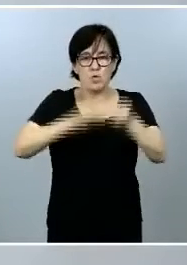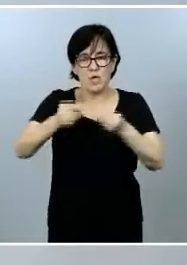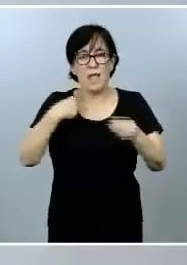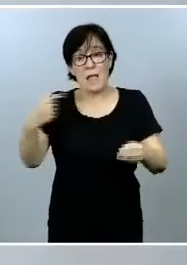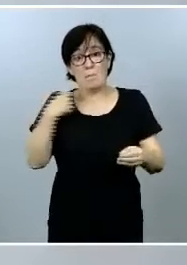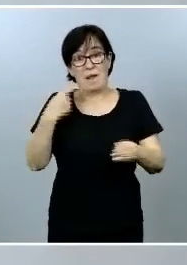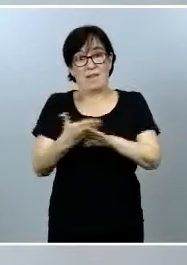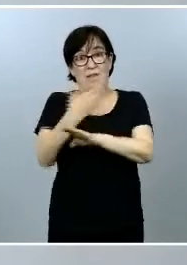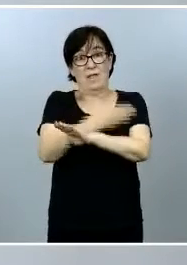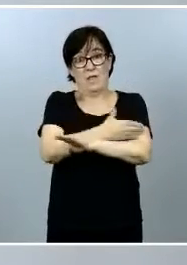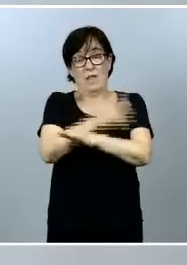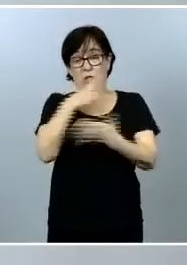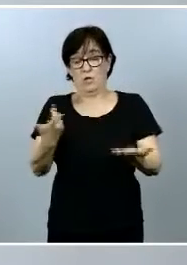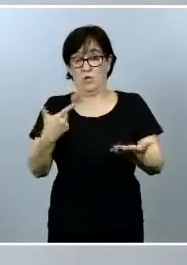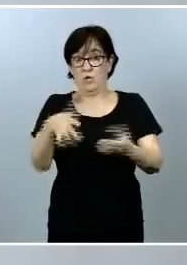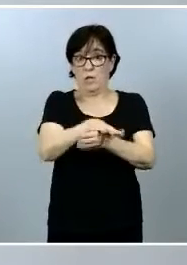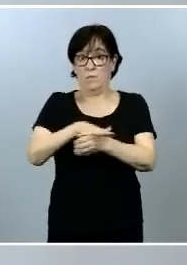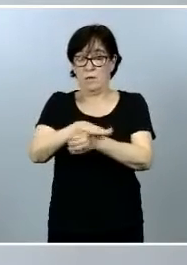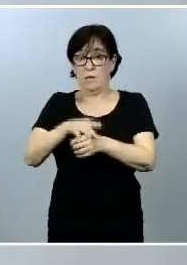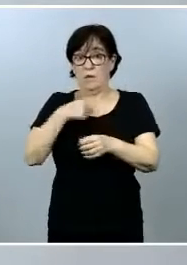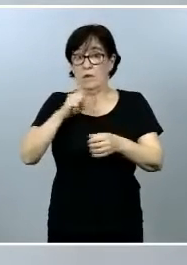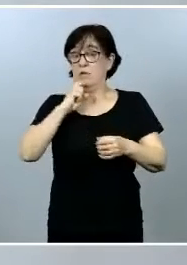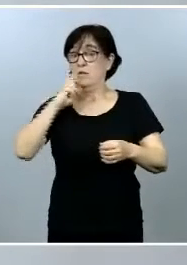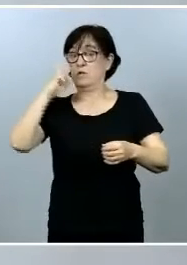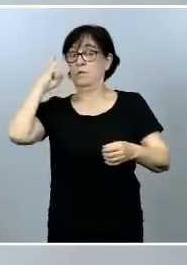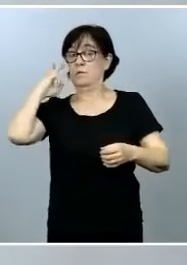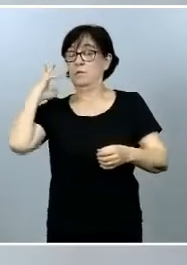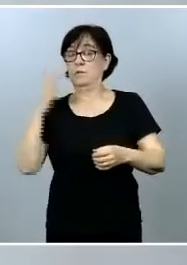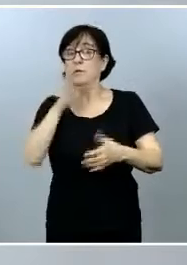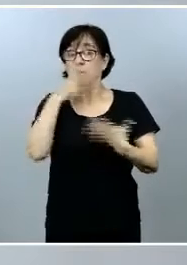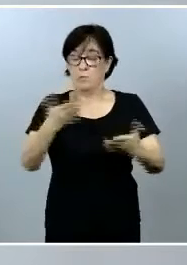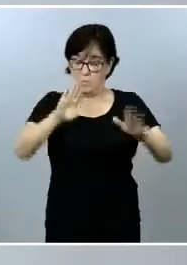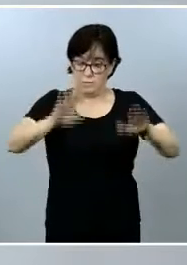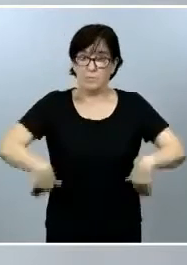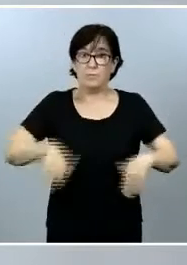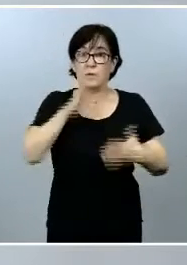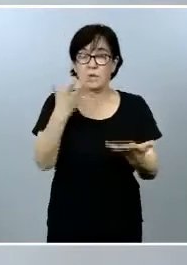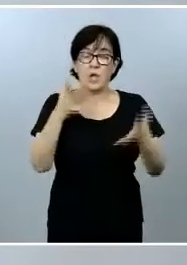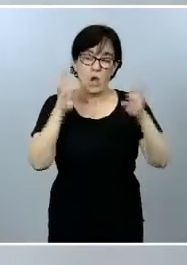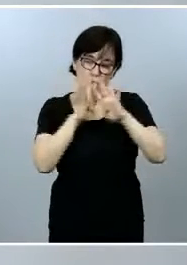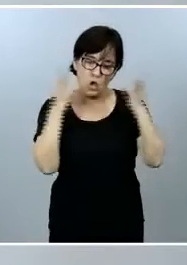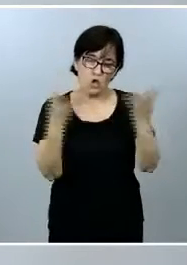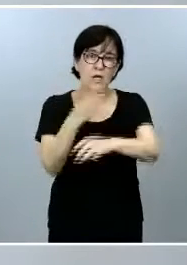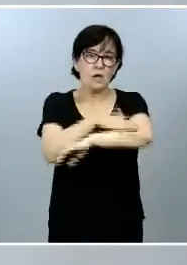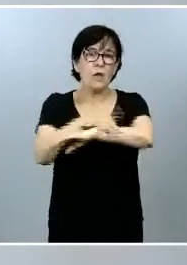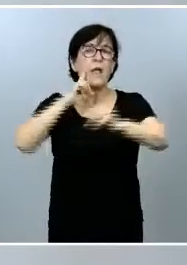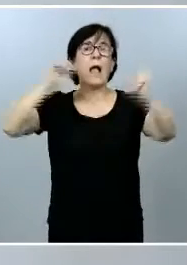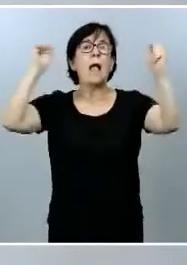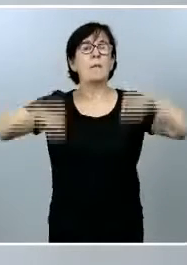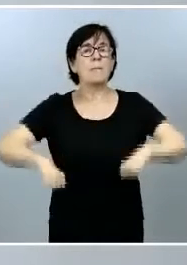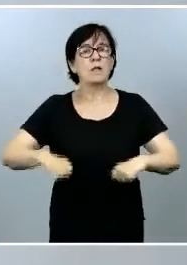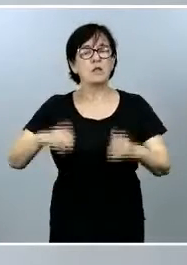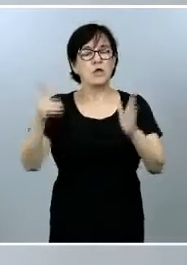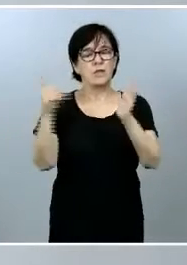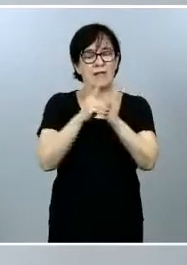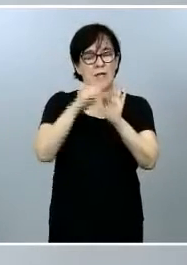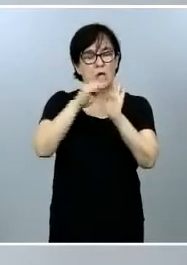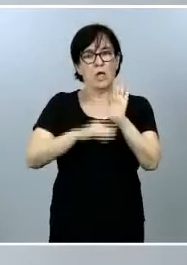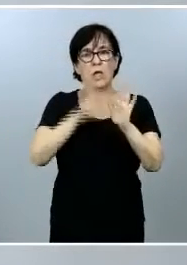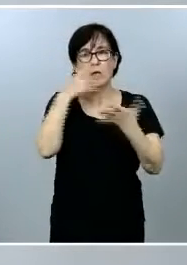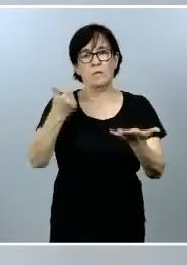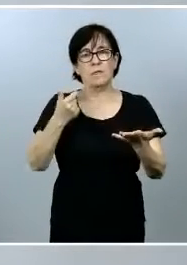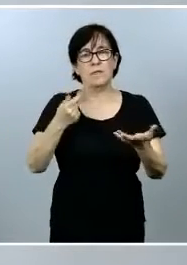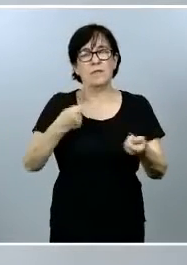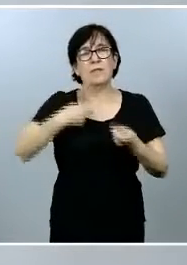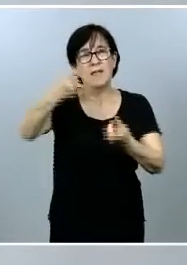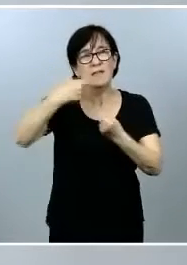su espacio a lo largo de los años. Por último, el Consejo de Ministros ha aprobado un real decreto relativo al traslado de